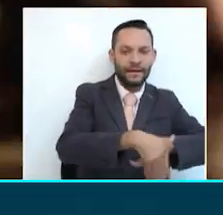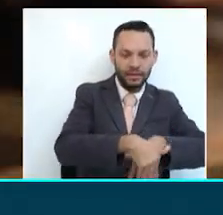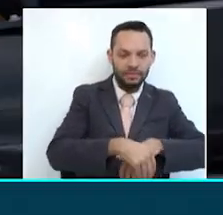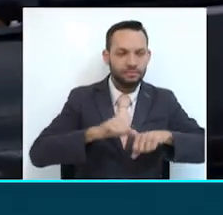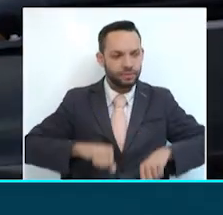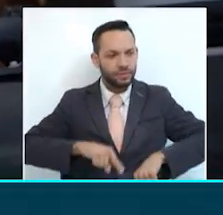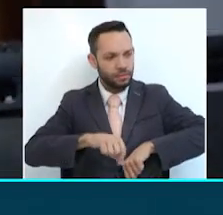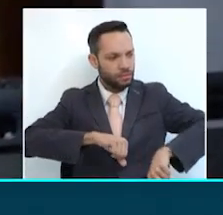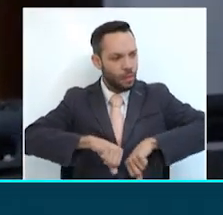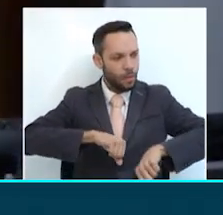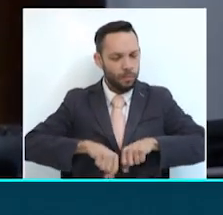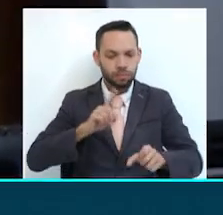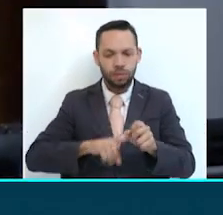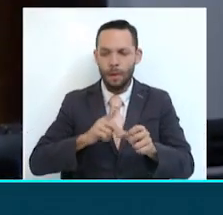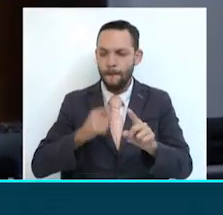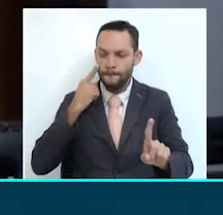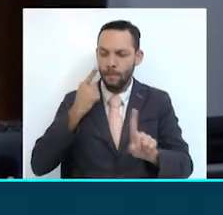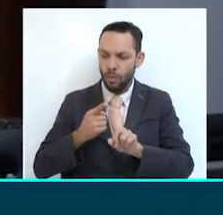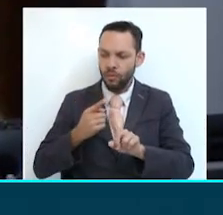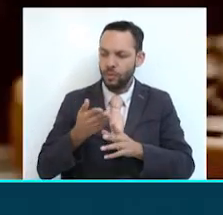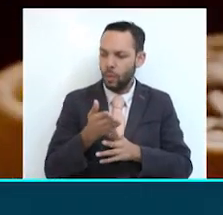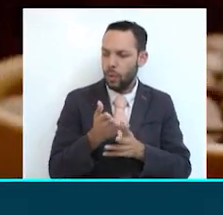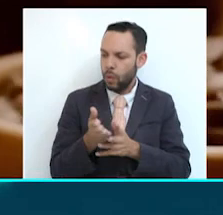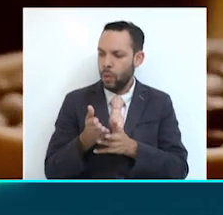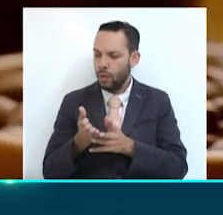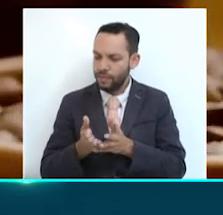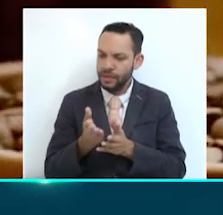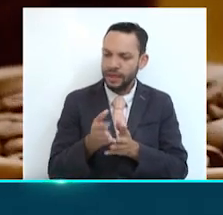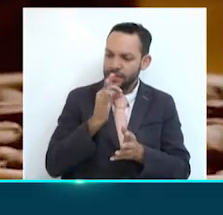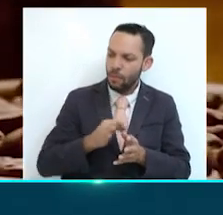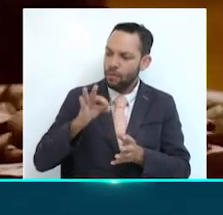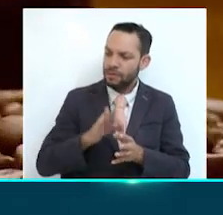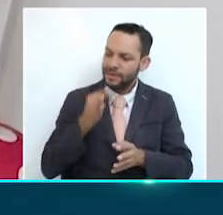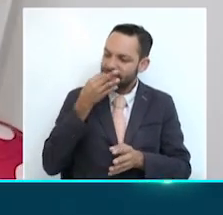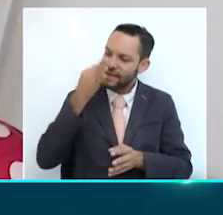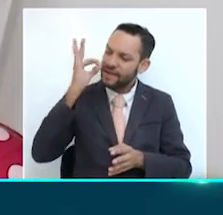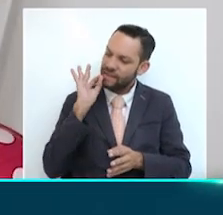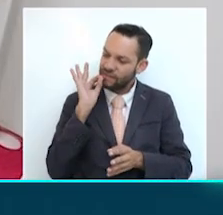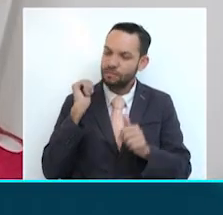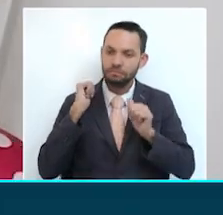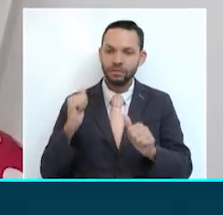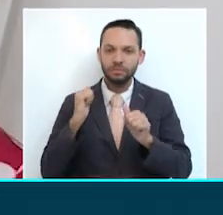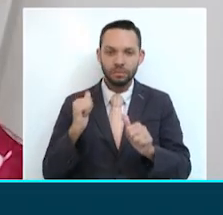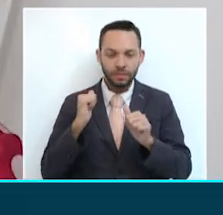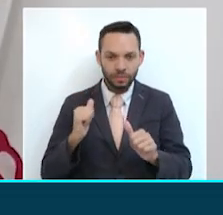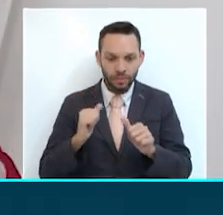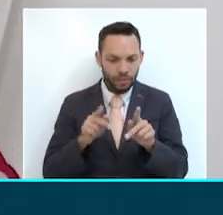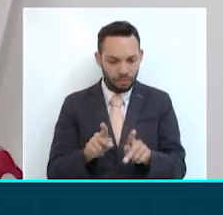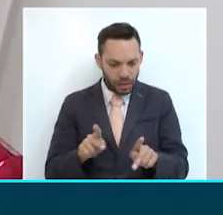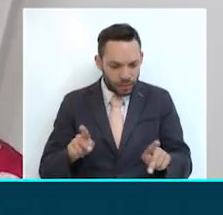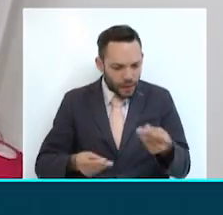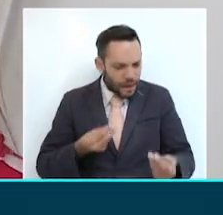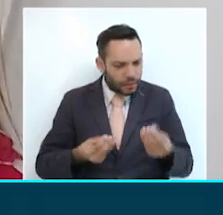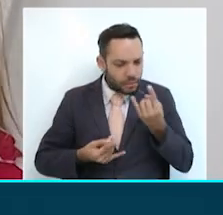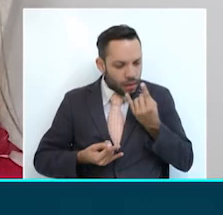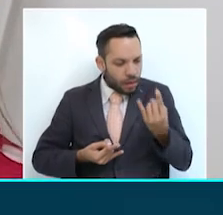propósito de este evento de la ruta a Pereira con sabor a café es que las personas no tengan la necesidad de tener la intención de